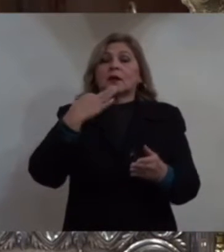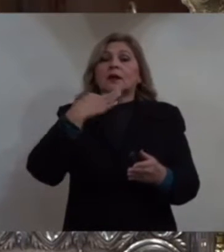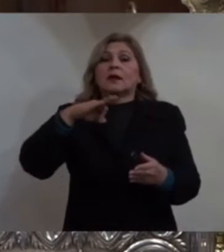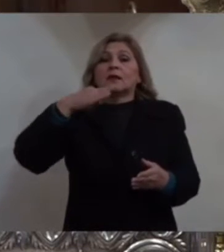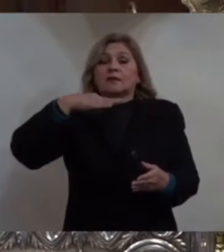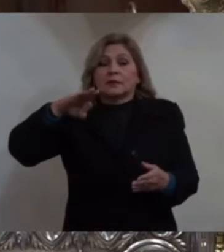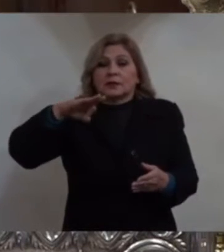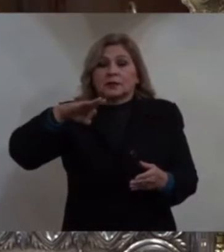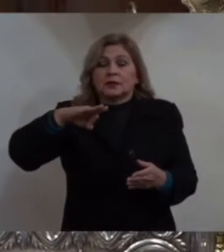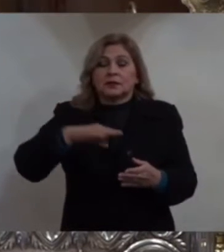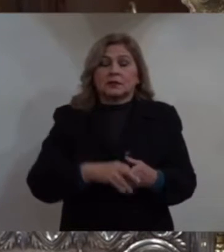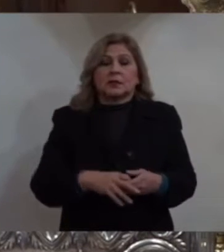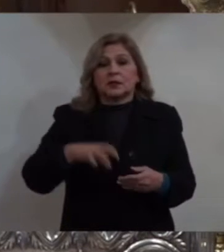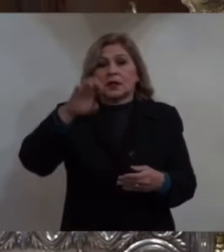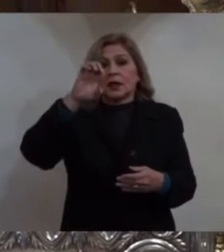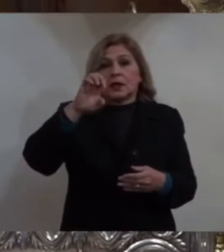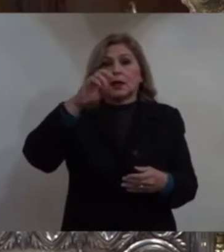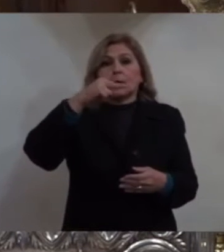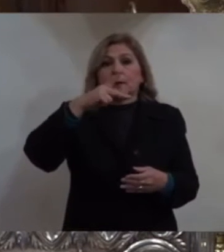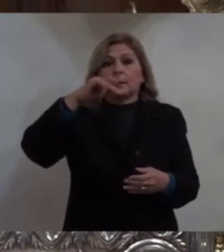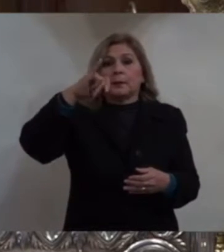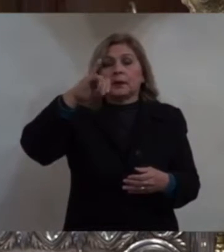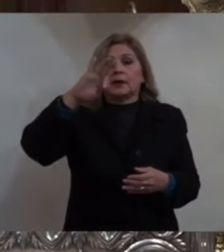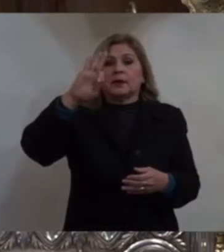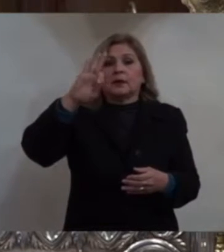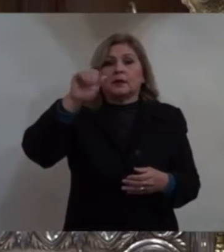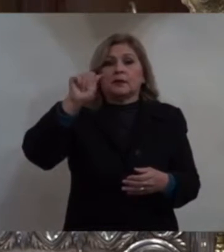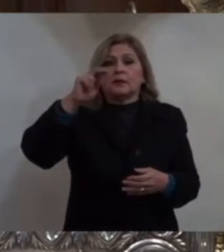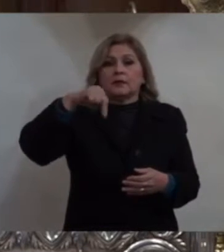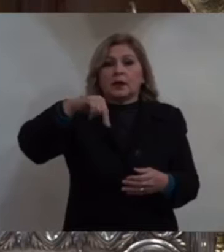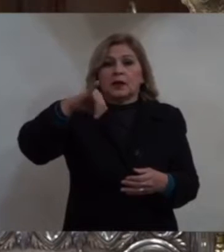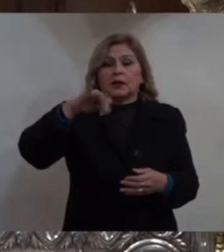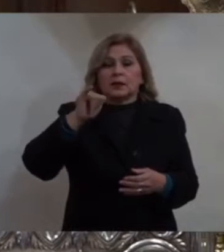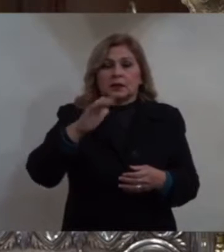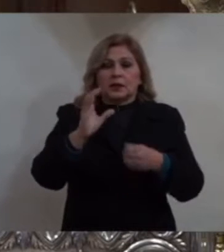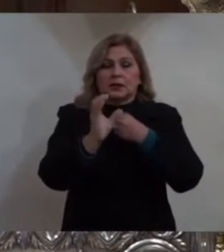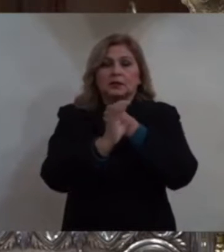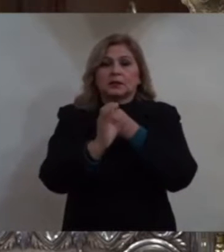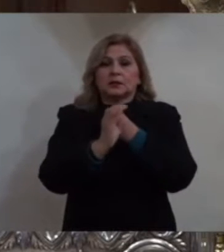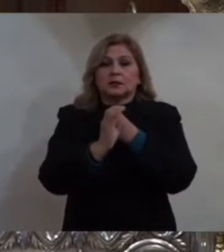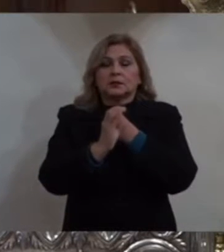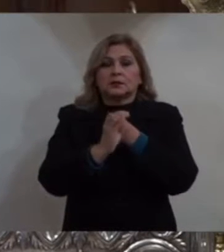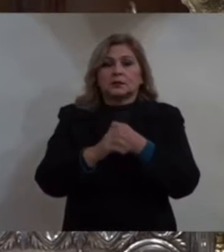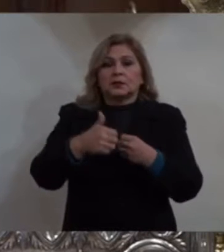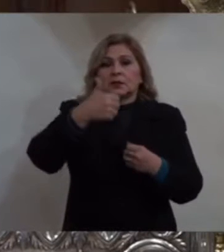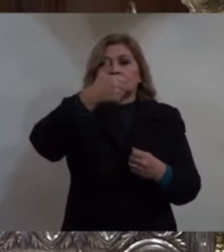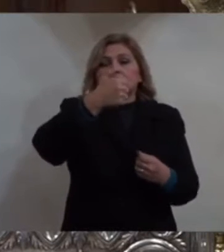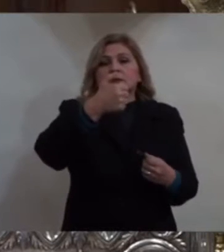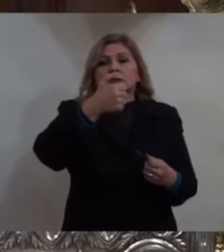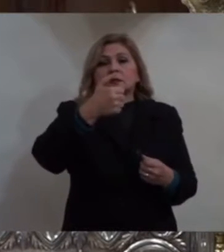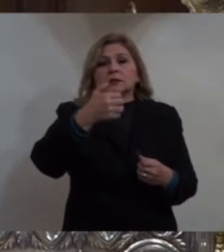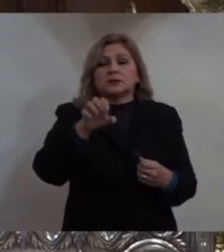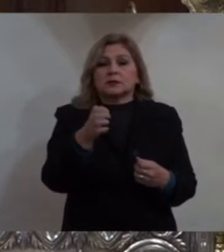de la Epifanía, que debe celebrarse el 6 de enero,